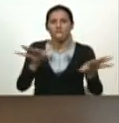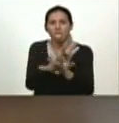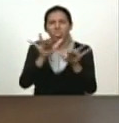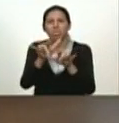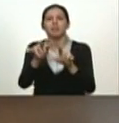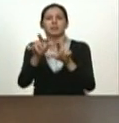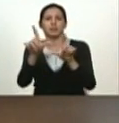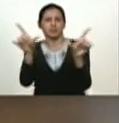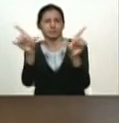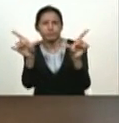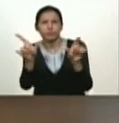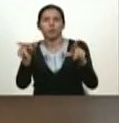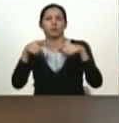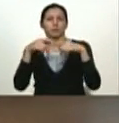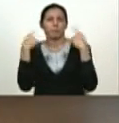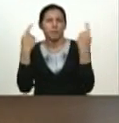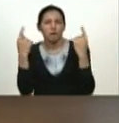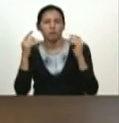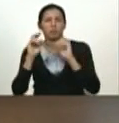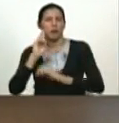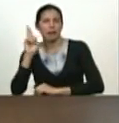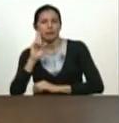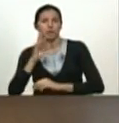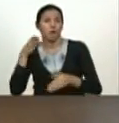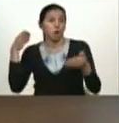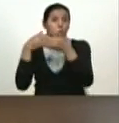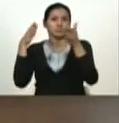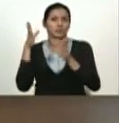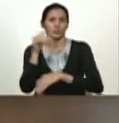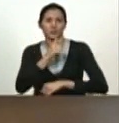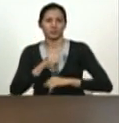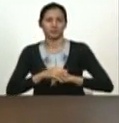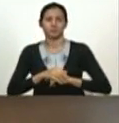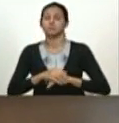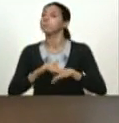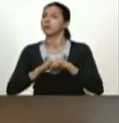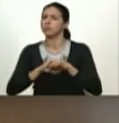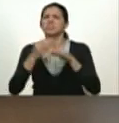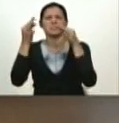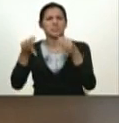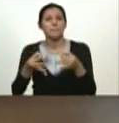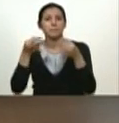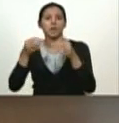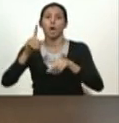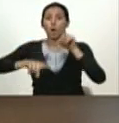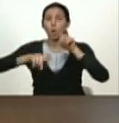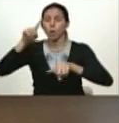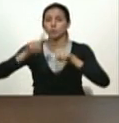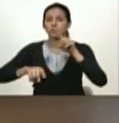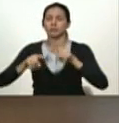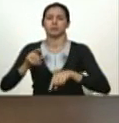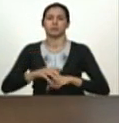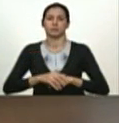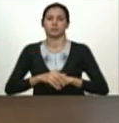una noticia en contra ni una todas las cosas que sacan a favor perdón son a favor ¿verdad?